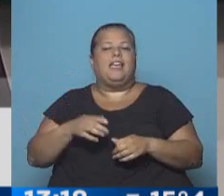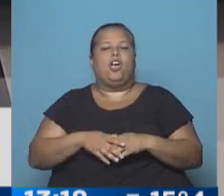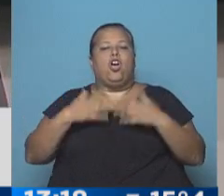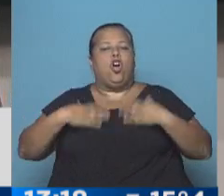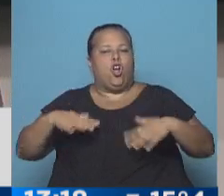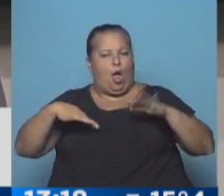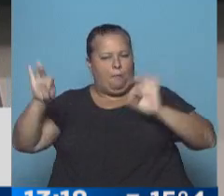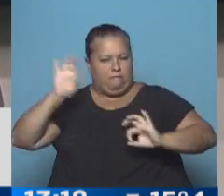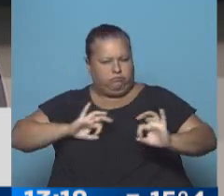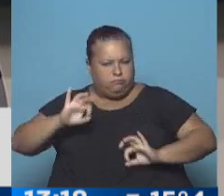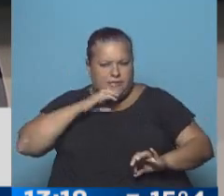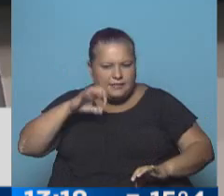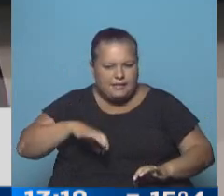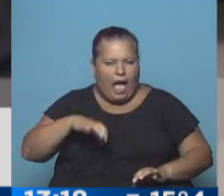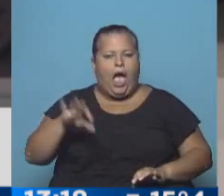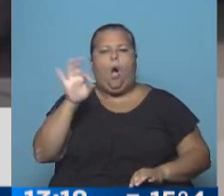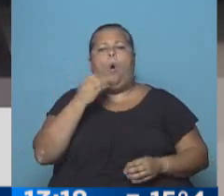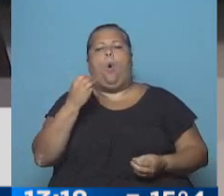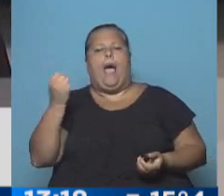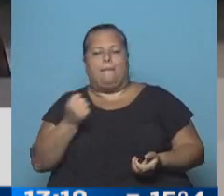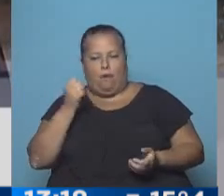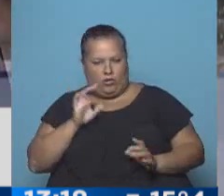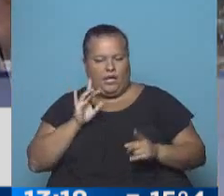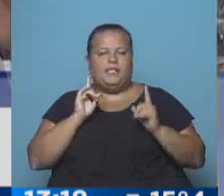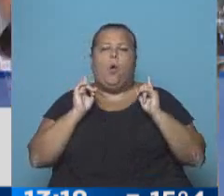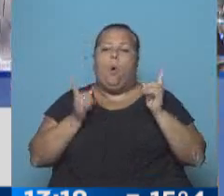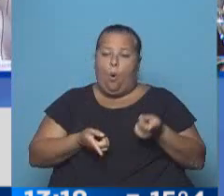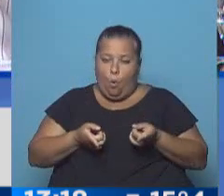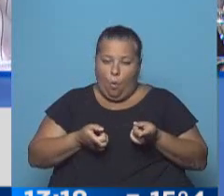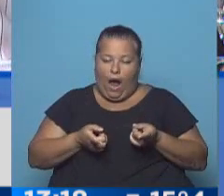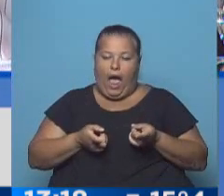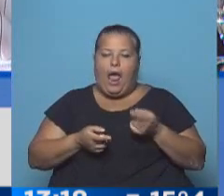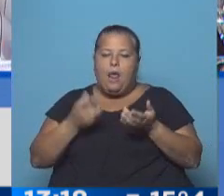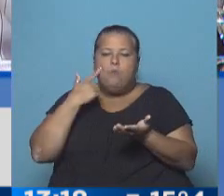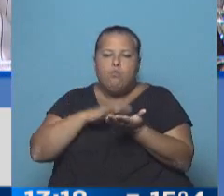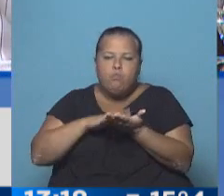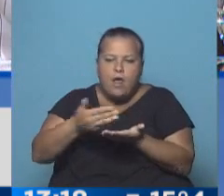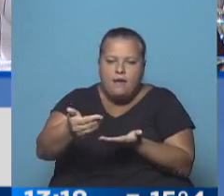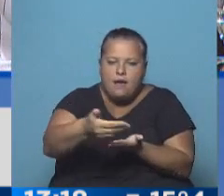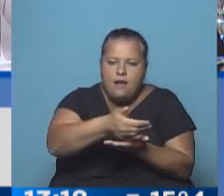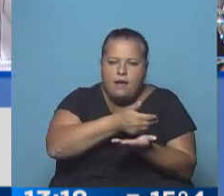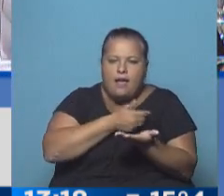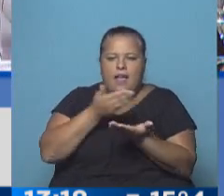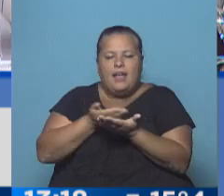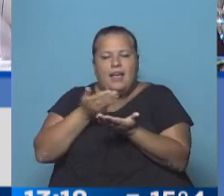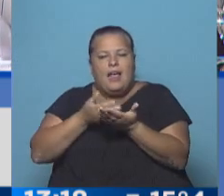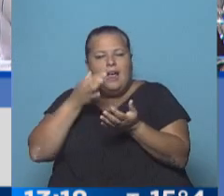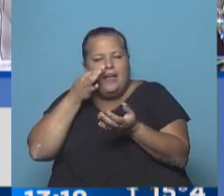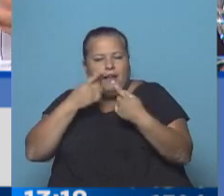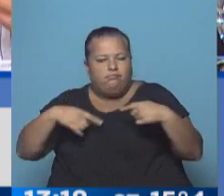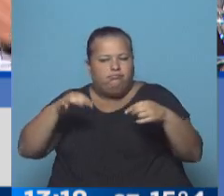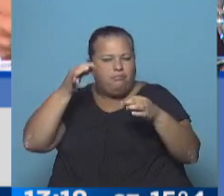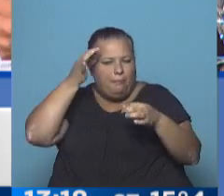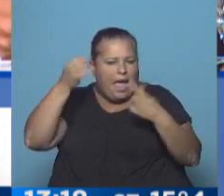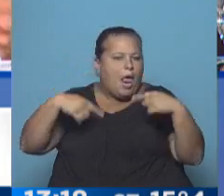de ropa manchada, de sangre, lo cual sería importante. De todas formas, se tomaron muestras, se levantaron perfiles genéticos en la